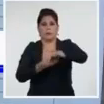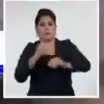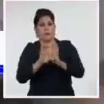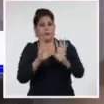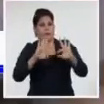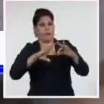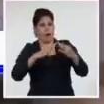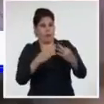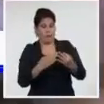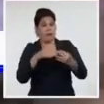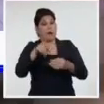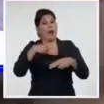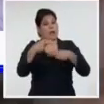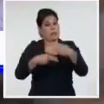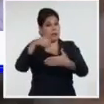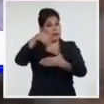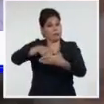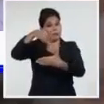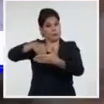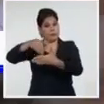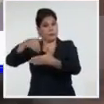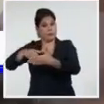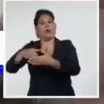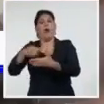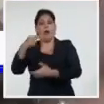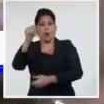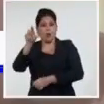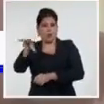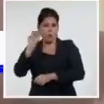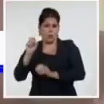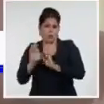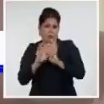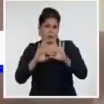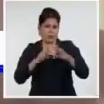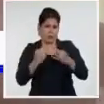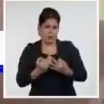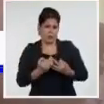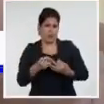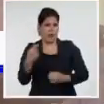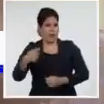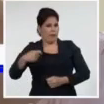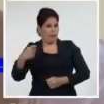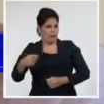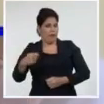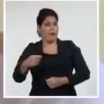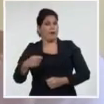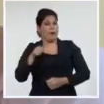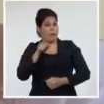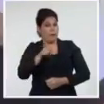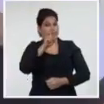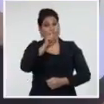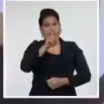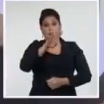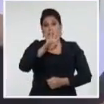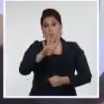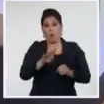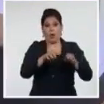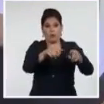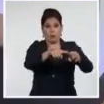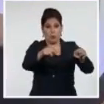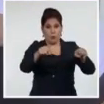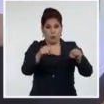popular y ejercer su derecho al voto frente al nuevo Código de las Familias. Funcionarán 24 colegios